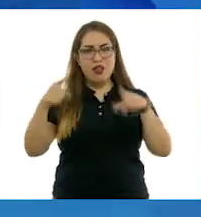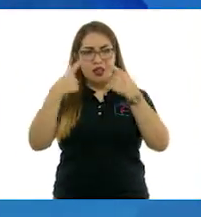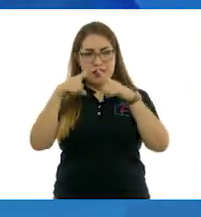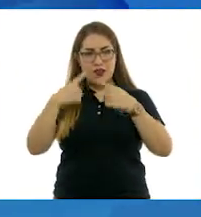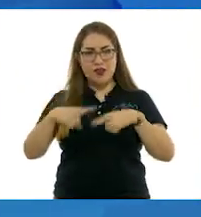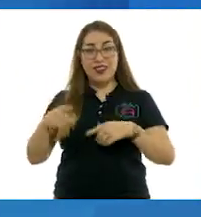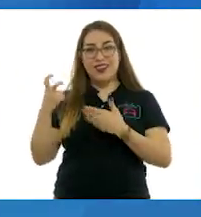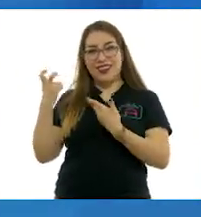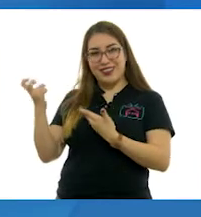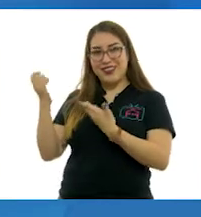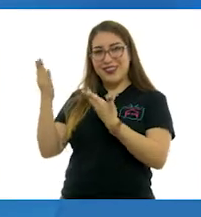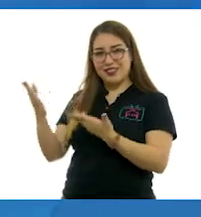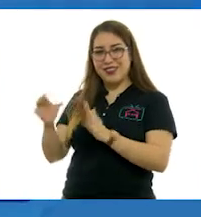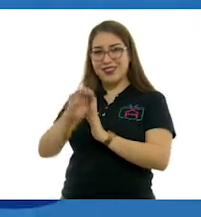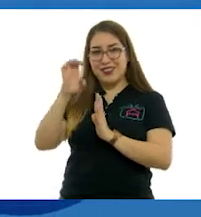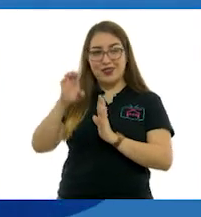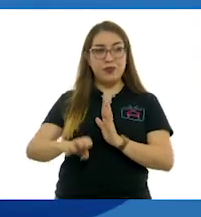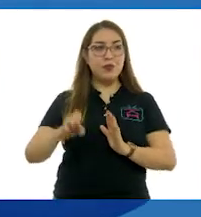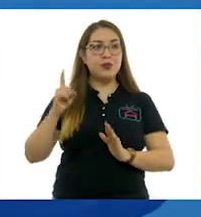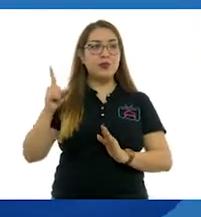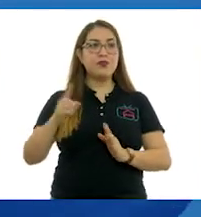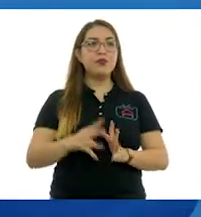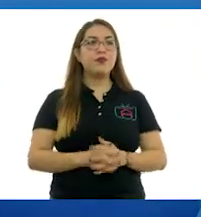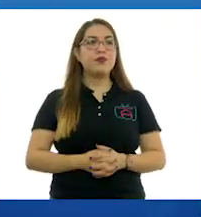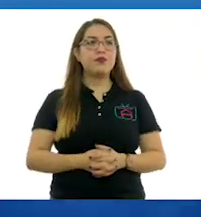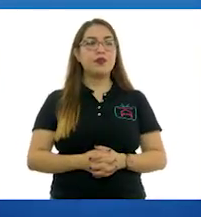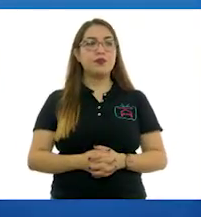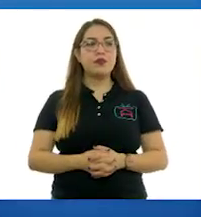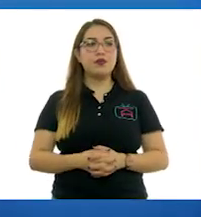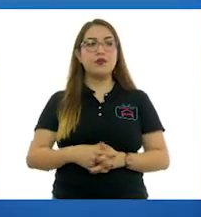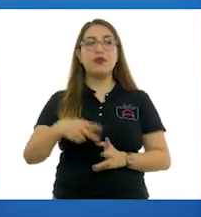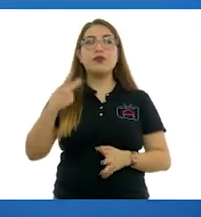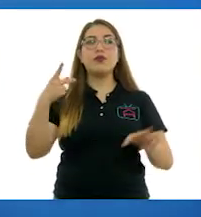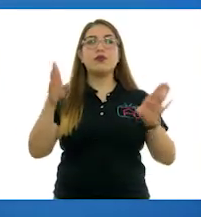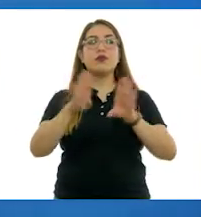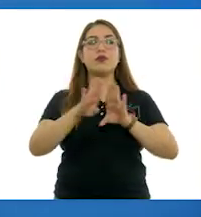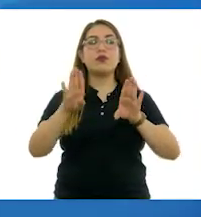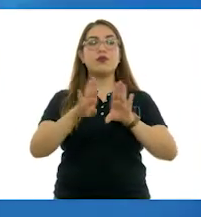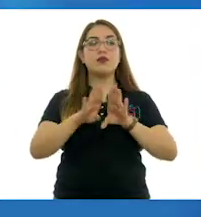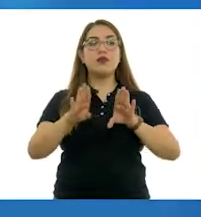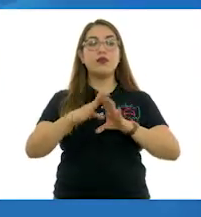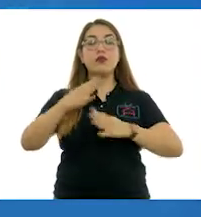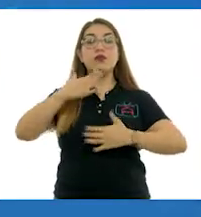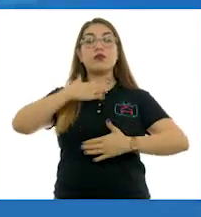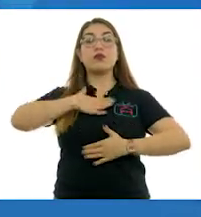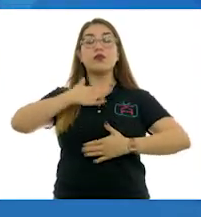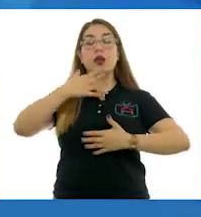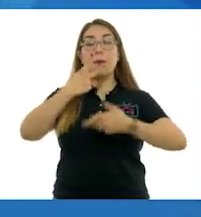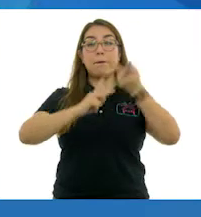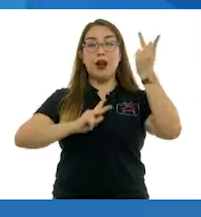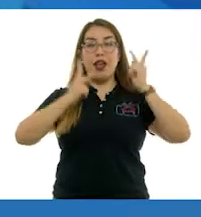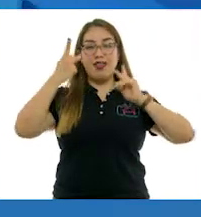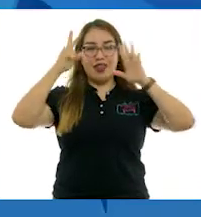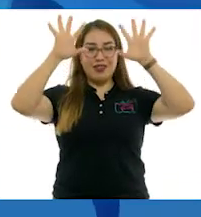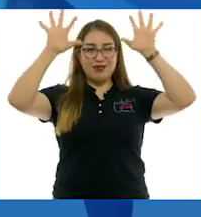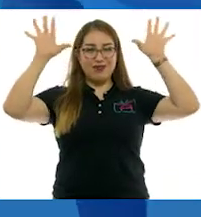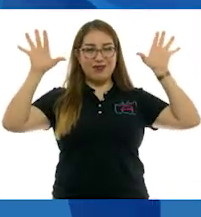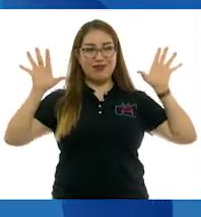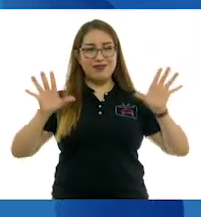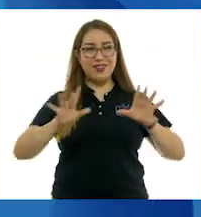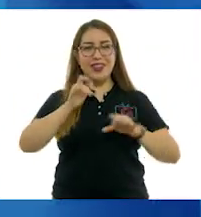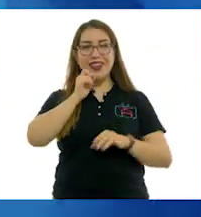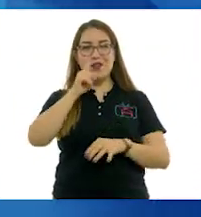autorretrato con monos, en el que su figura parece recortada sobre plantas selváticas y rodeada de animales,